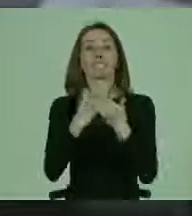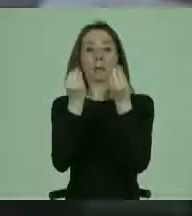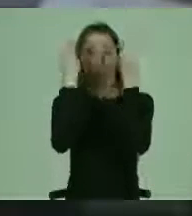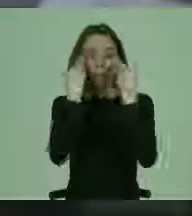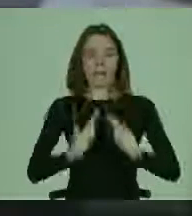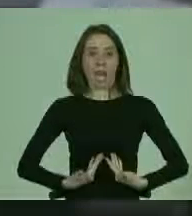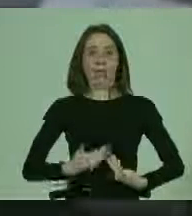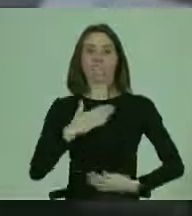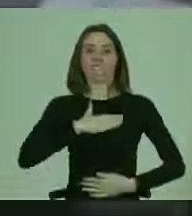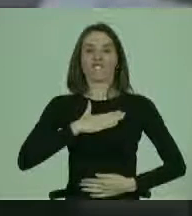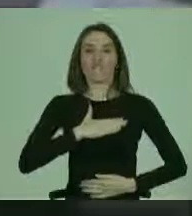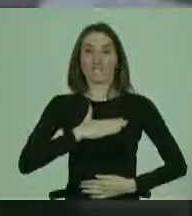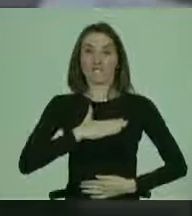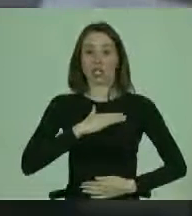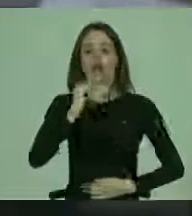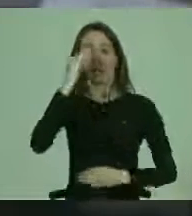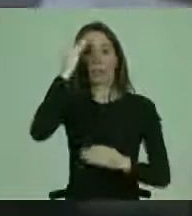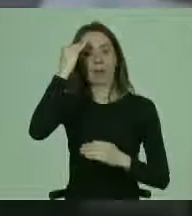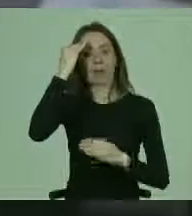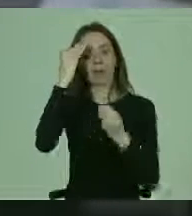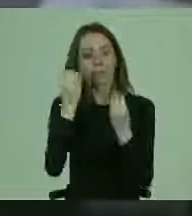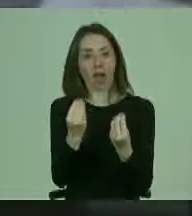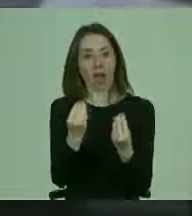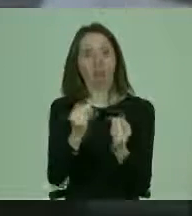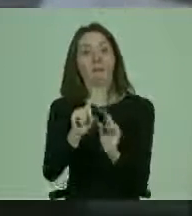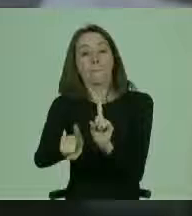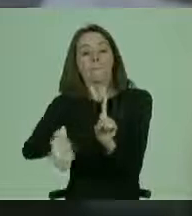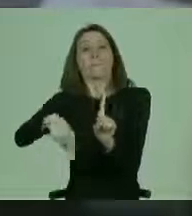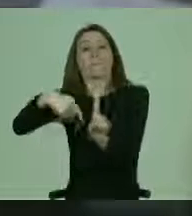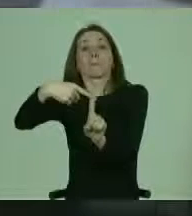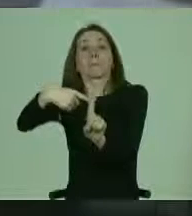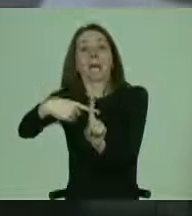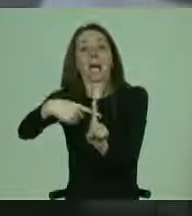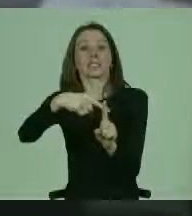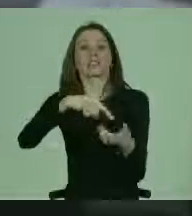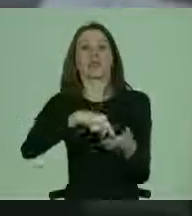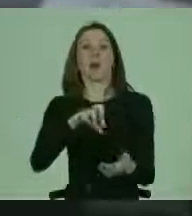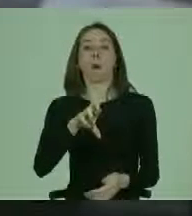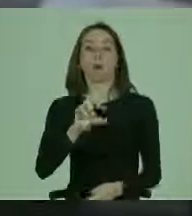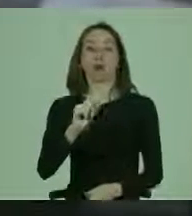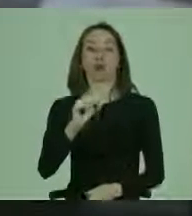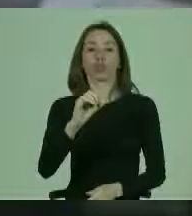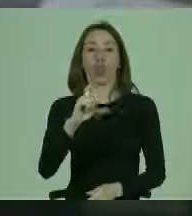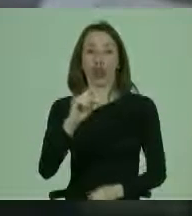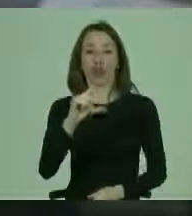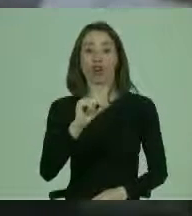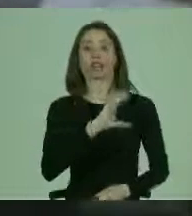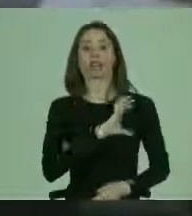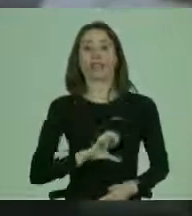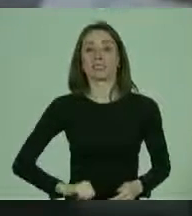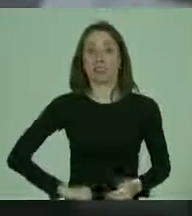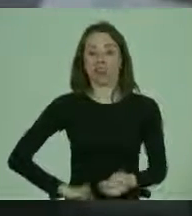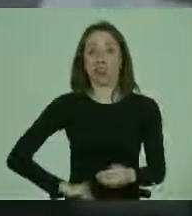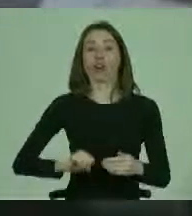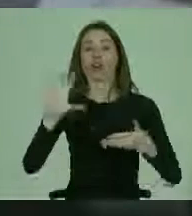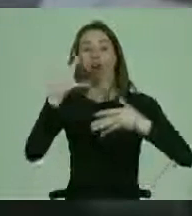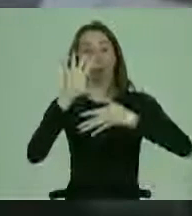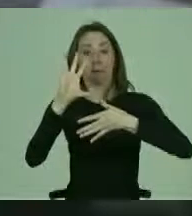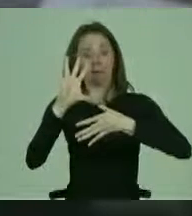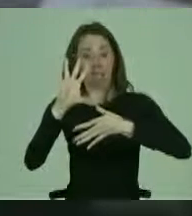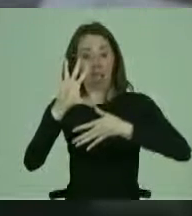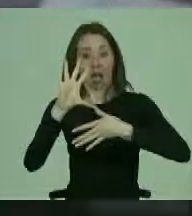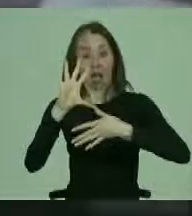físico y mental. Y si adicionamos el protocolo de San Salvador de las Américas,